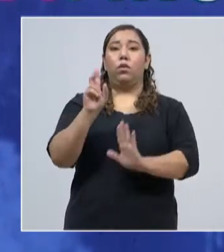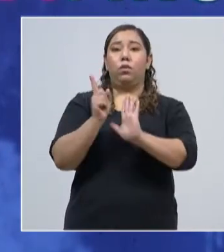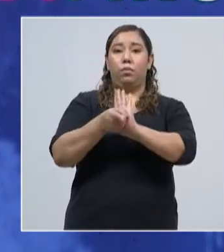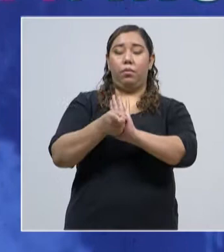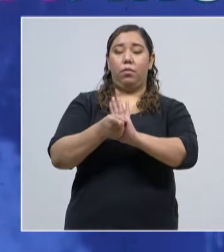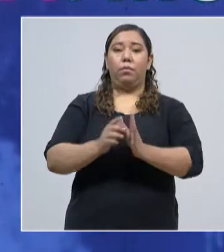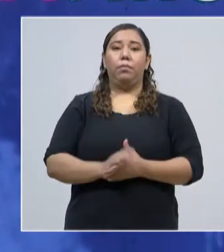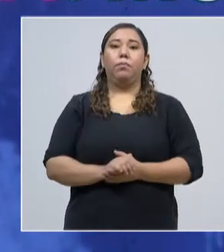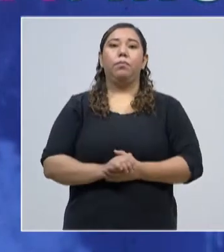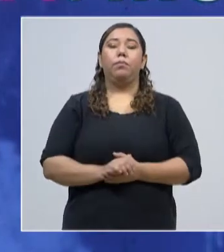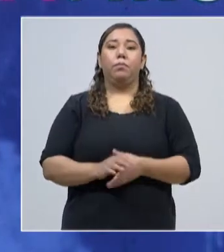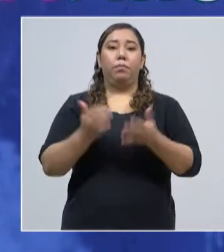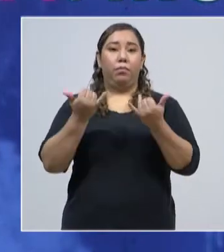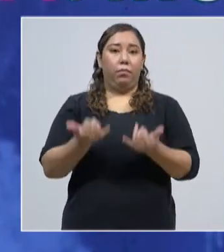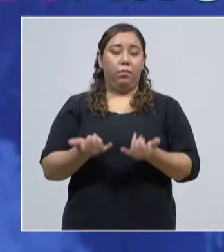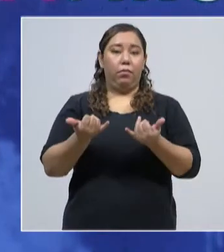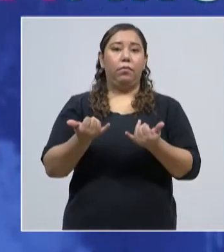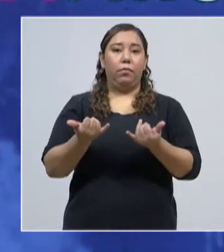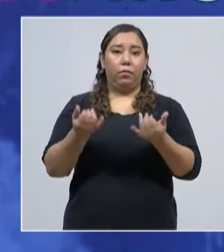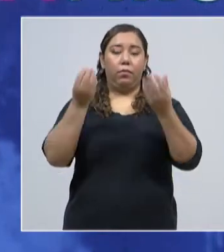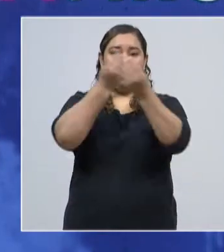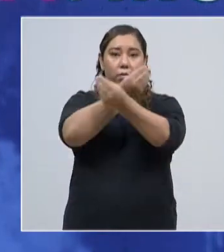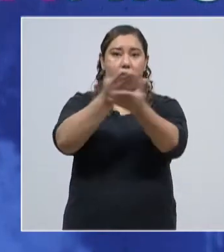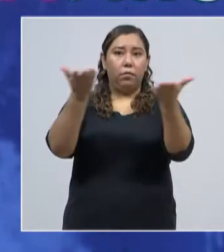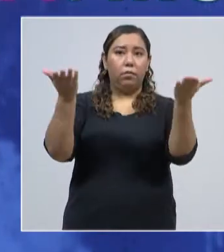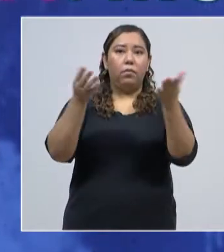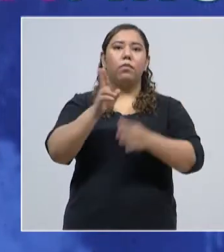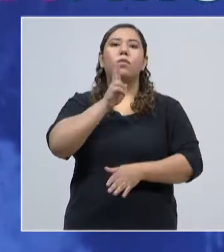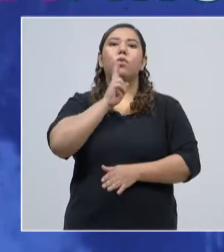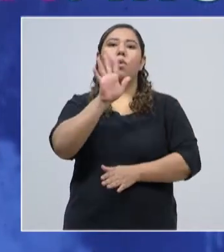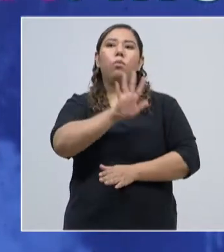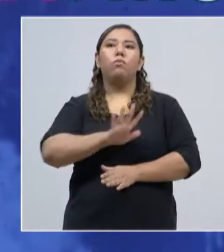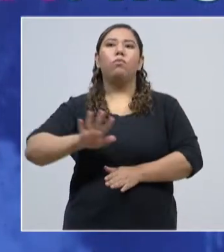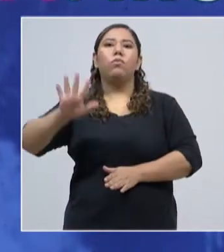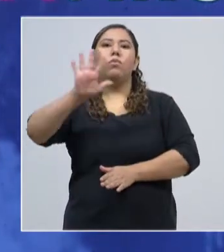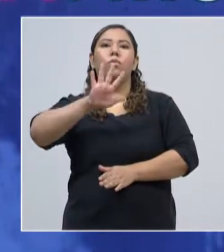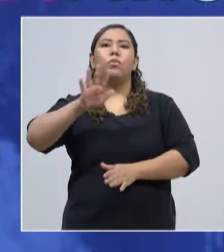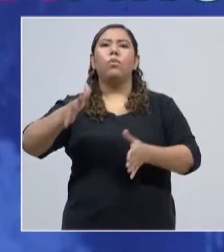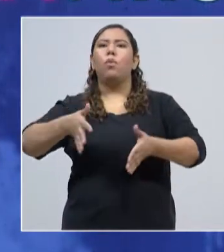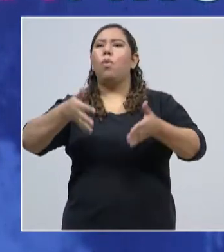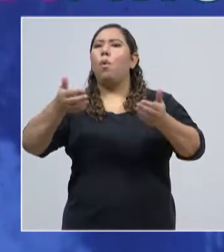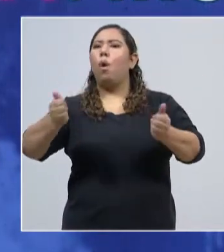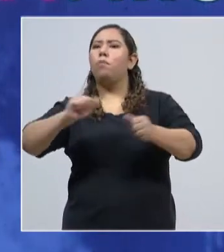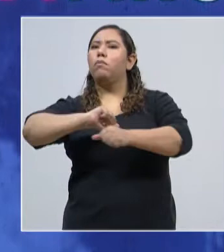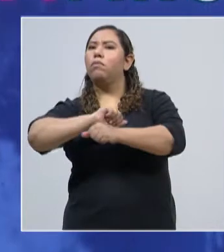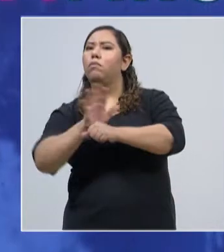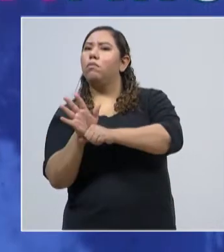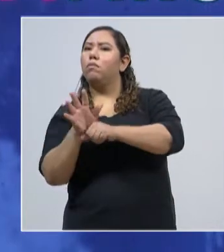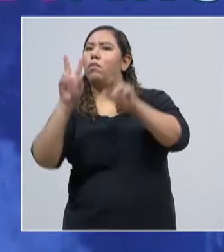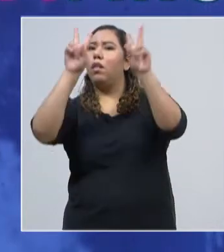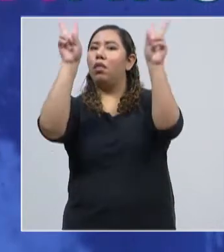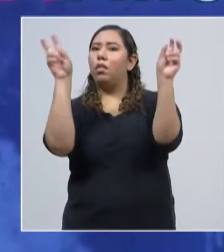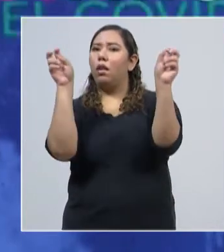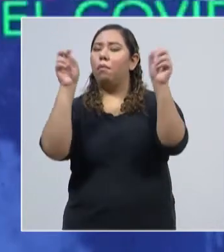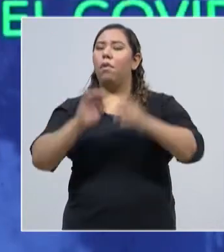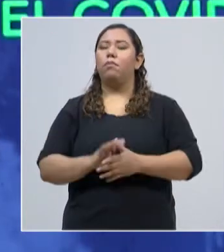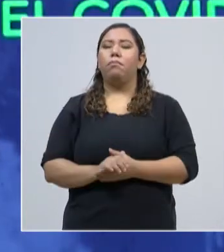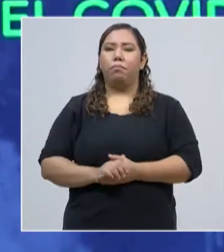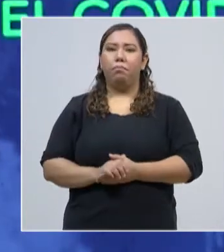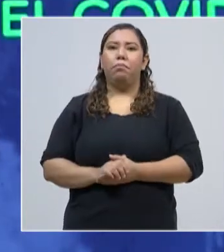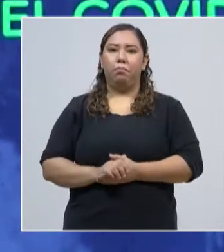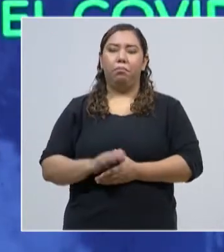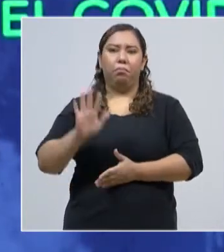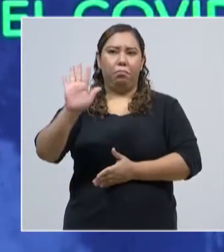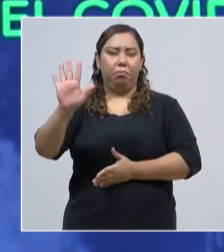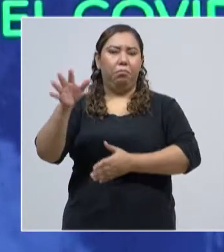hablar de coronavirus COVID-19 y cómo está la situación en nuestro país para este día. Pero antes, vamos a hablar sobre las